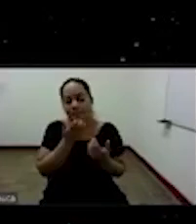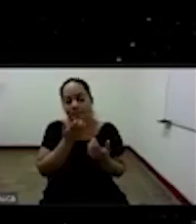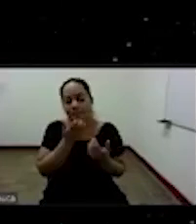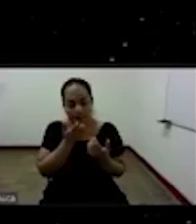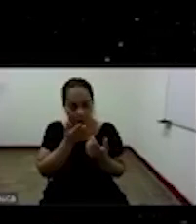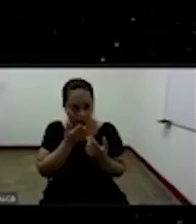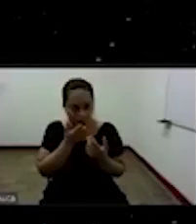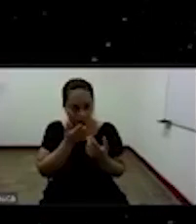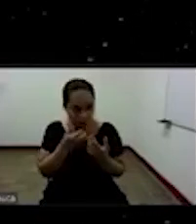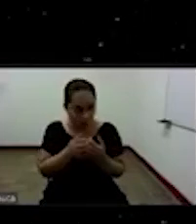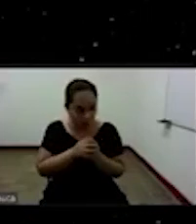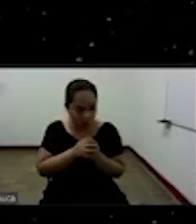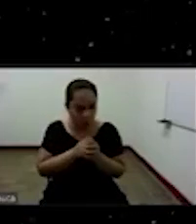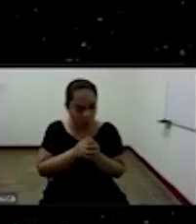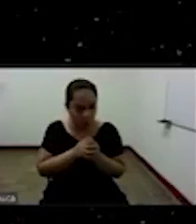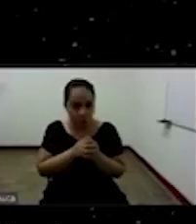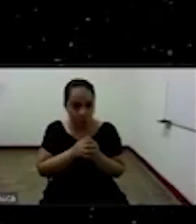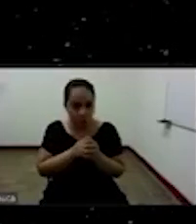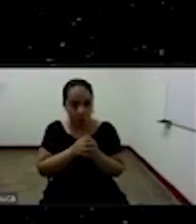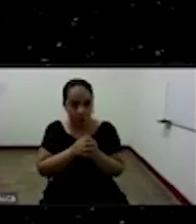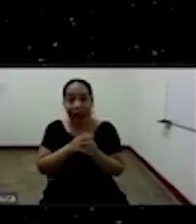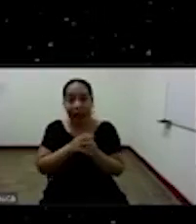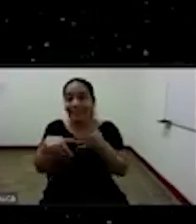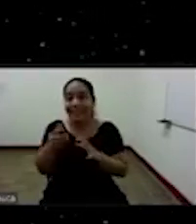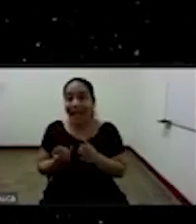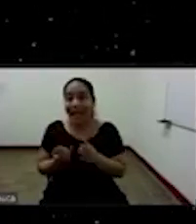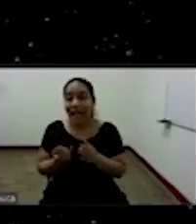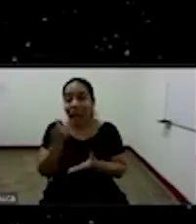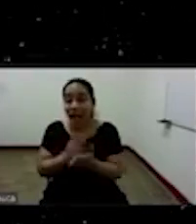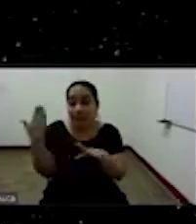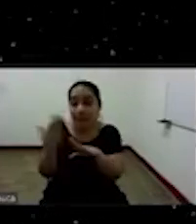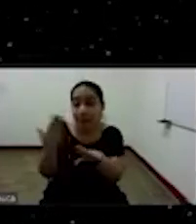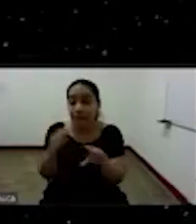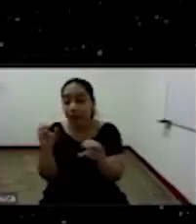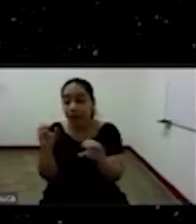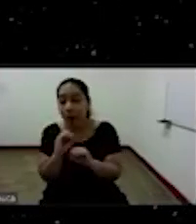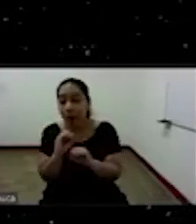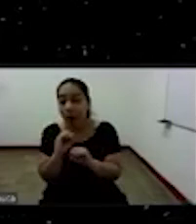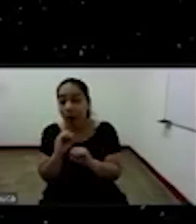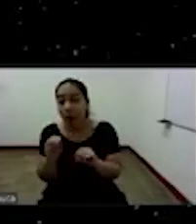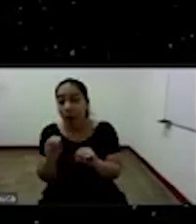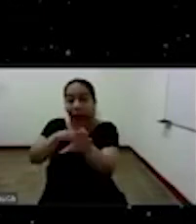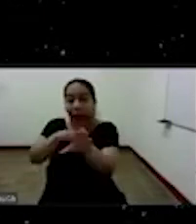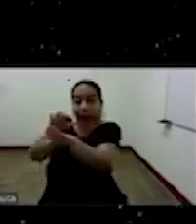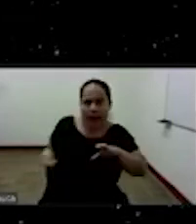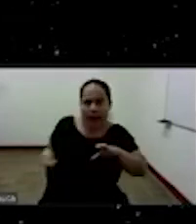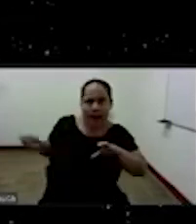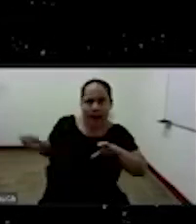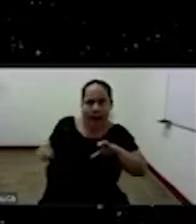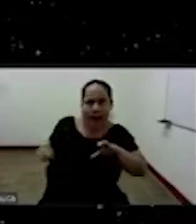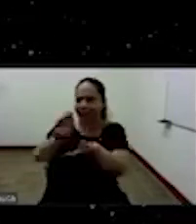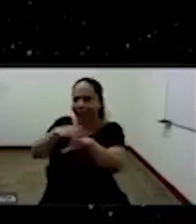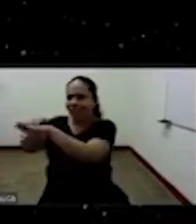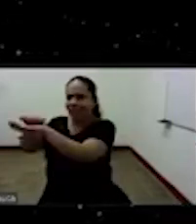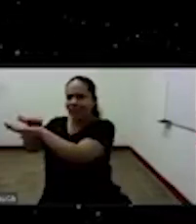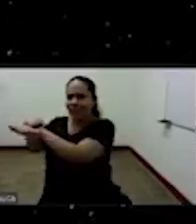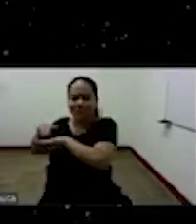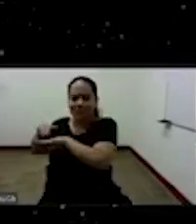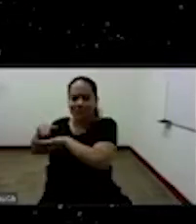en forma de alarma que había una problemática o que había pasado algún suceso en la región